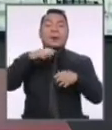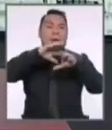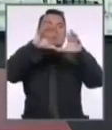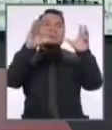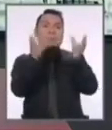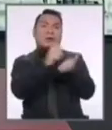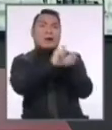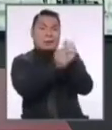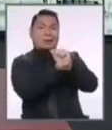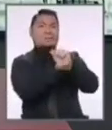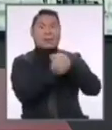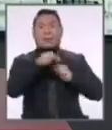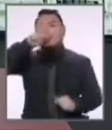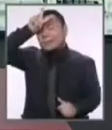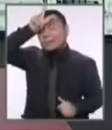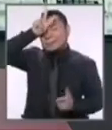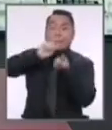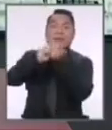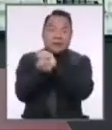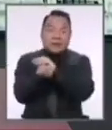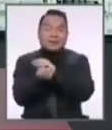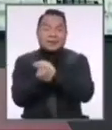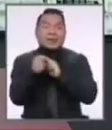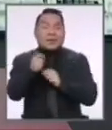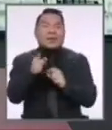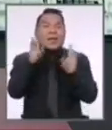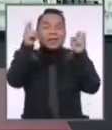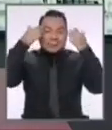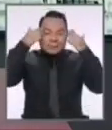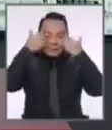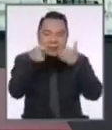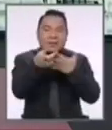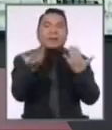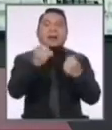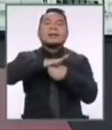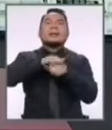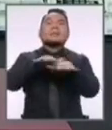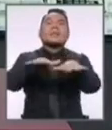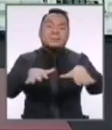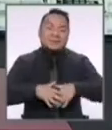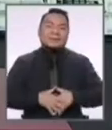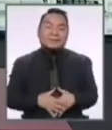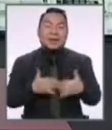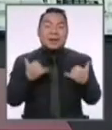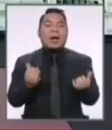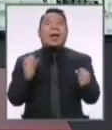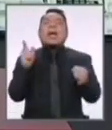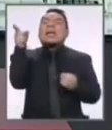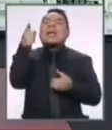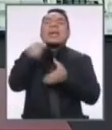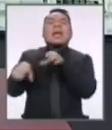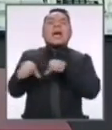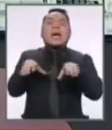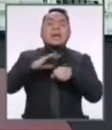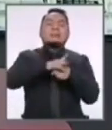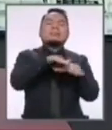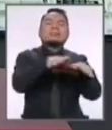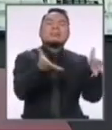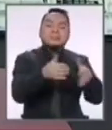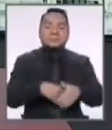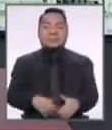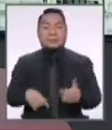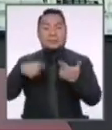ha cambiado, el Perú ha cambiado, y un tema central es el tema de la pandemia. Medidas frente a la pandemia, después,